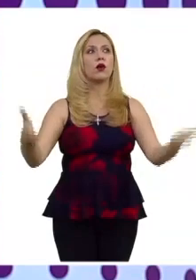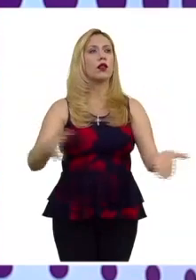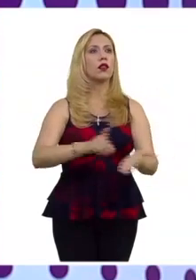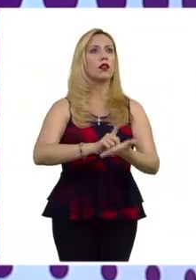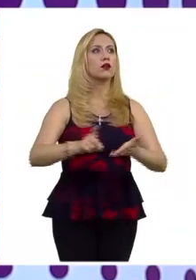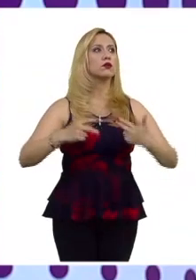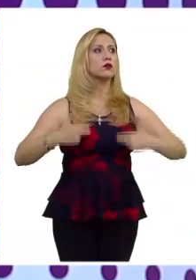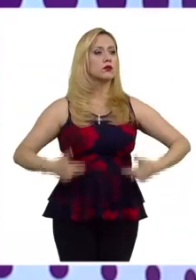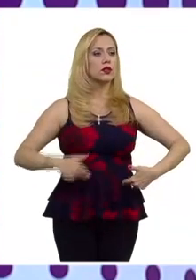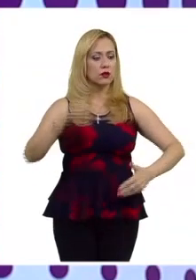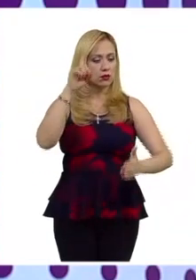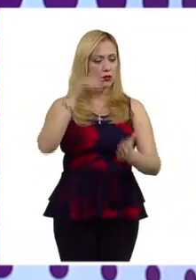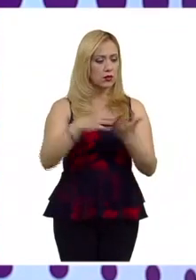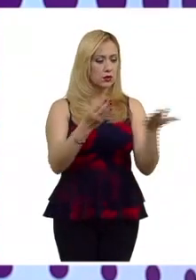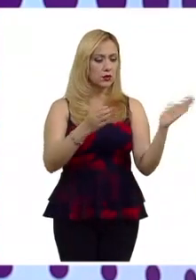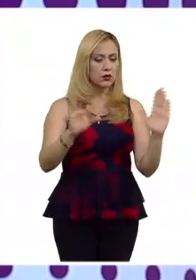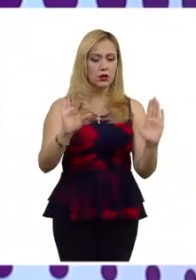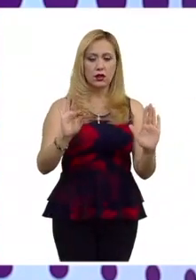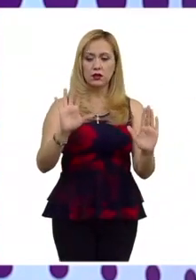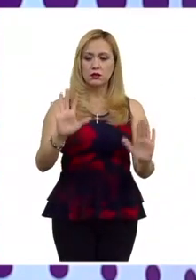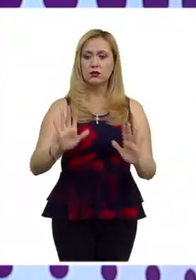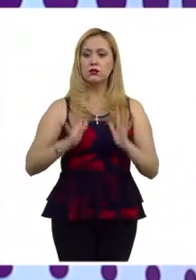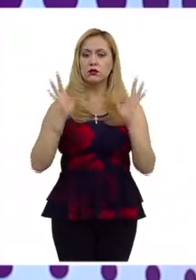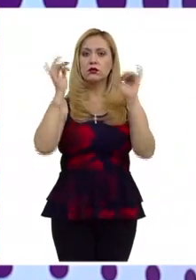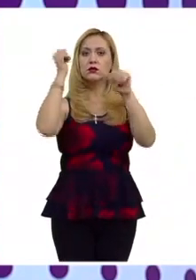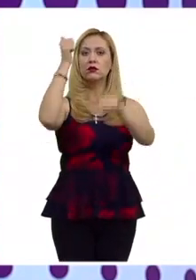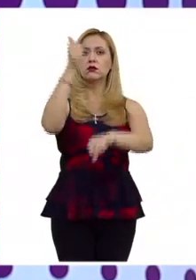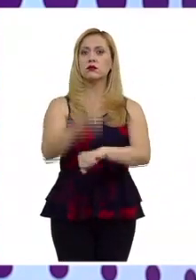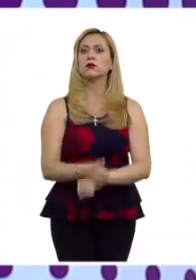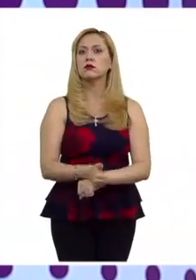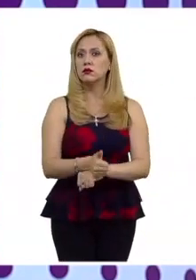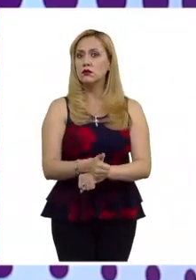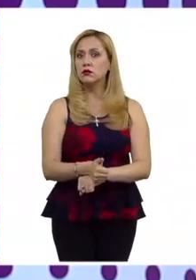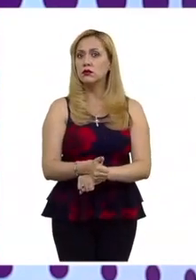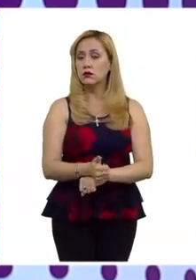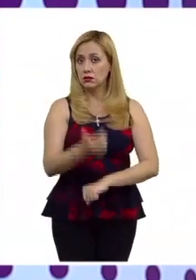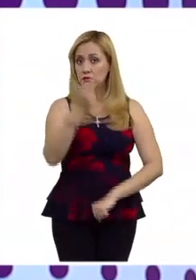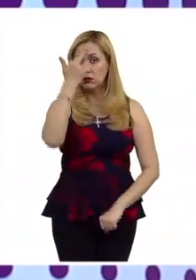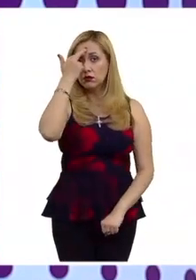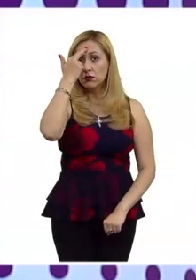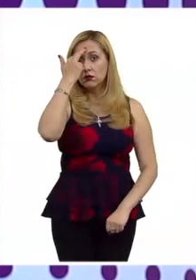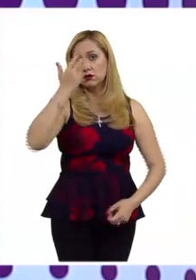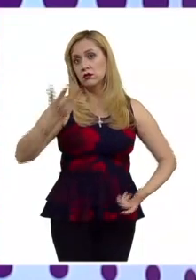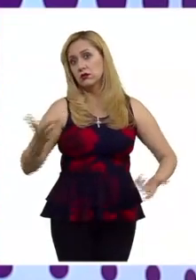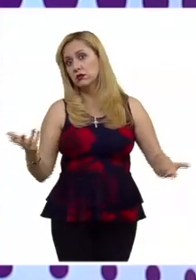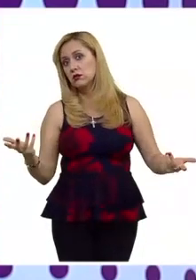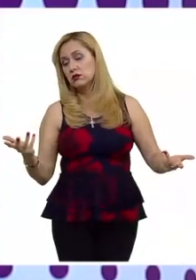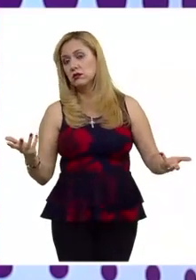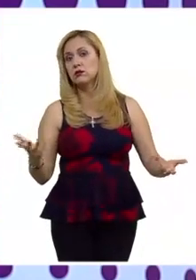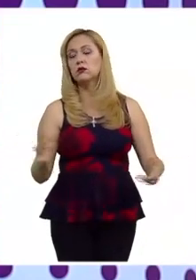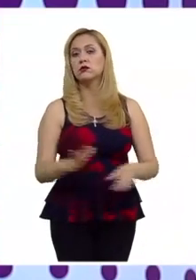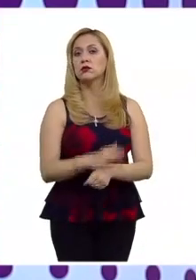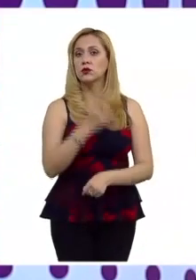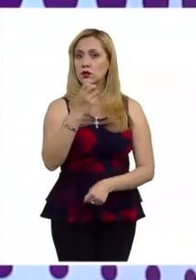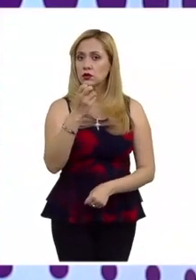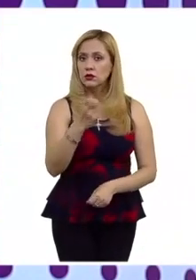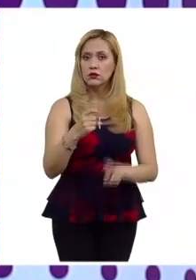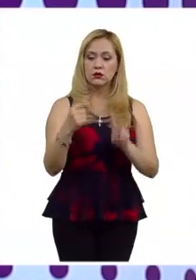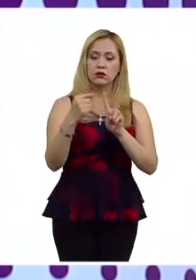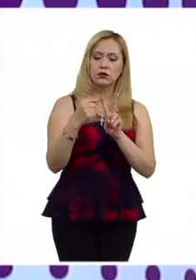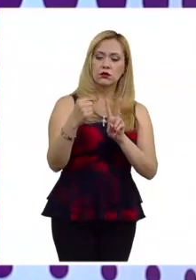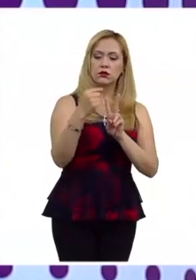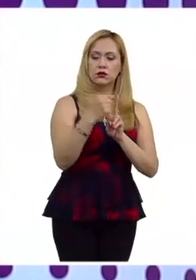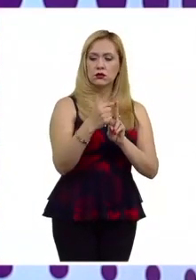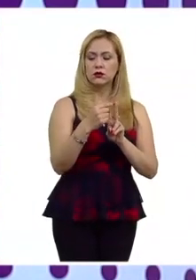los conocemos y los analizamos entonces ese como un primer punto dos la sentencia sí trata de distinguir